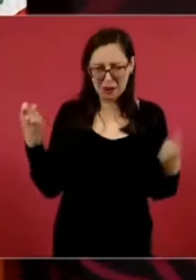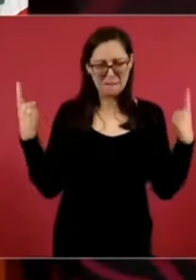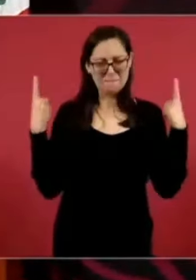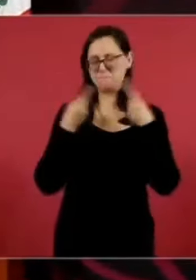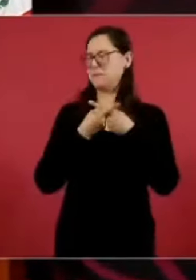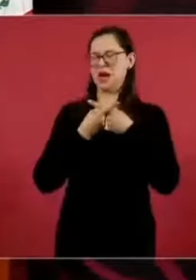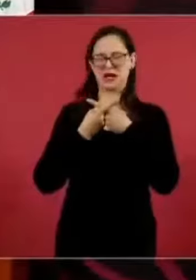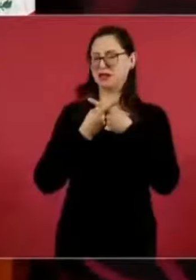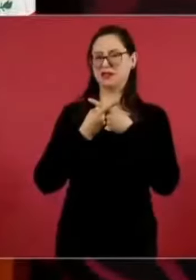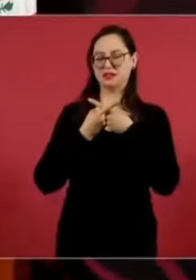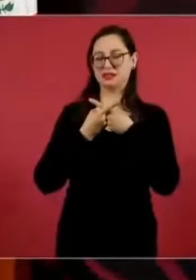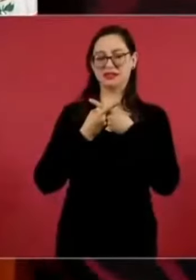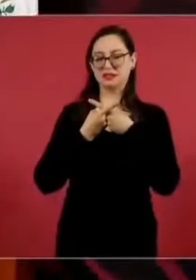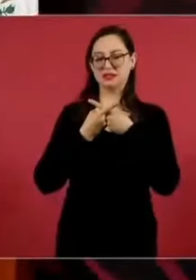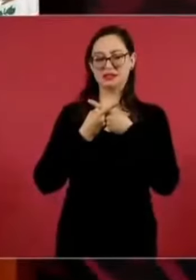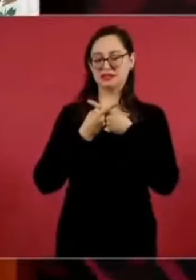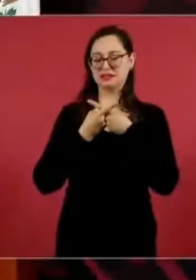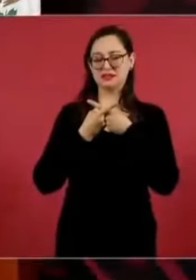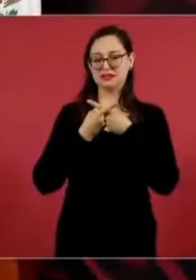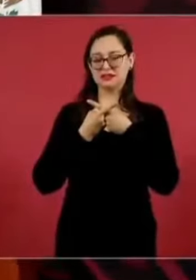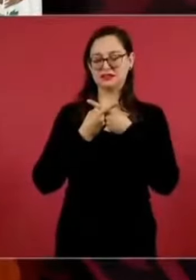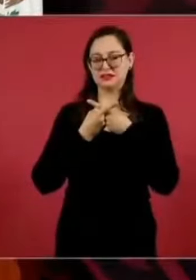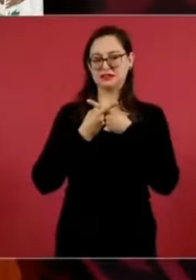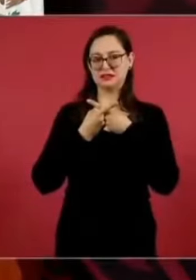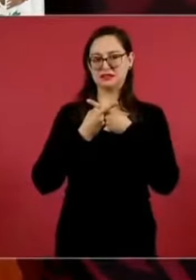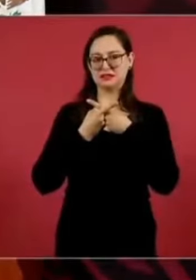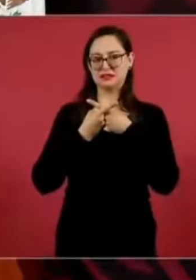¿Eso es una contradicción?